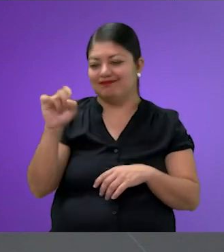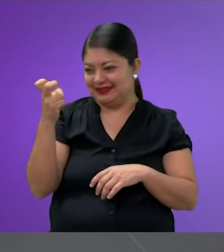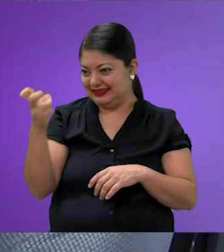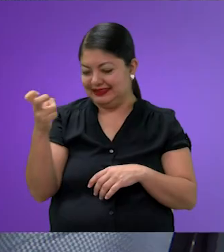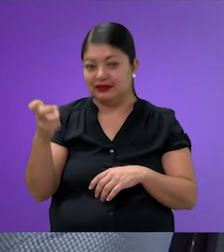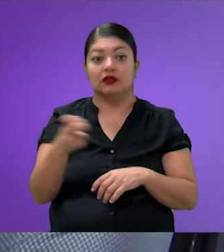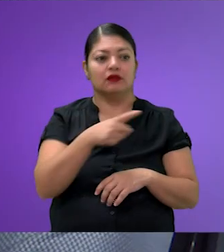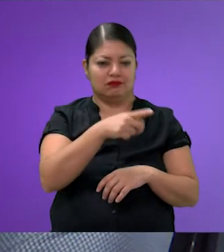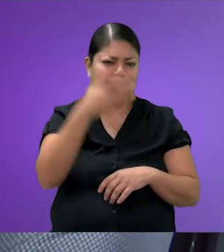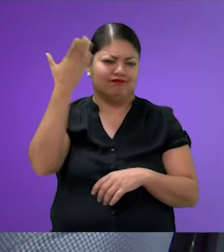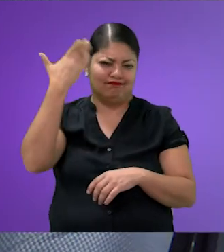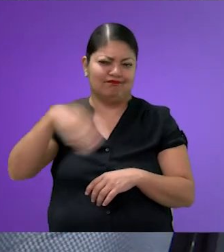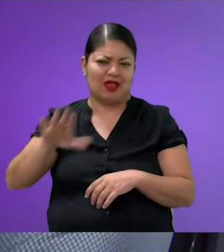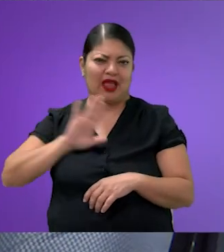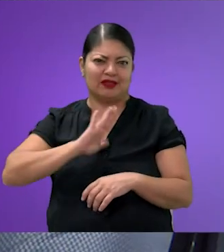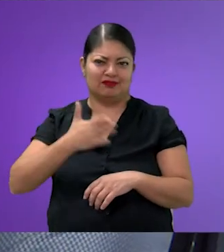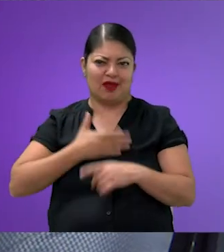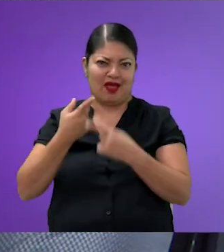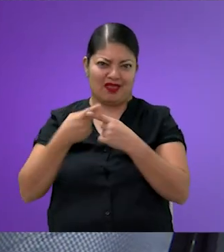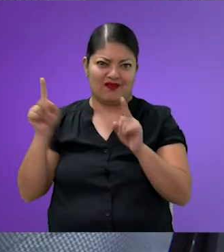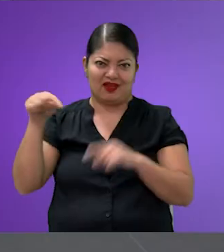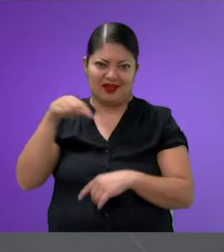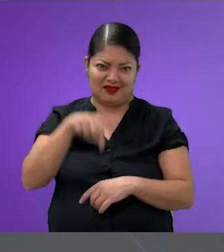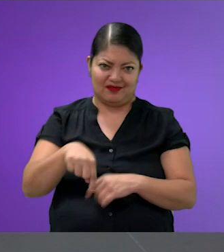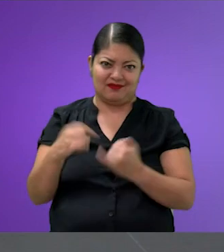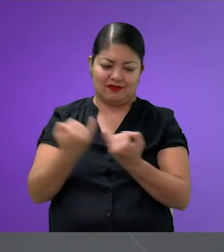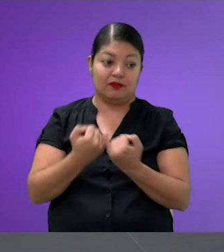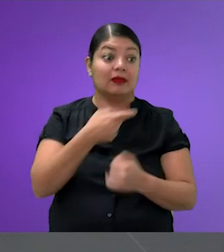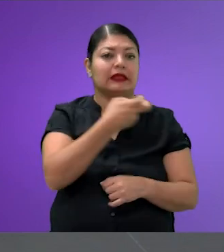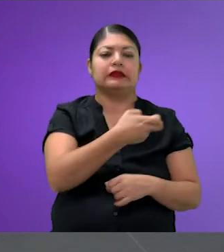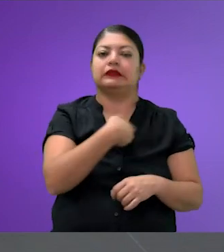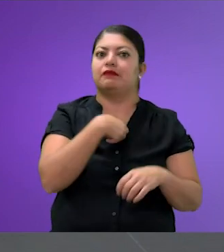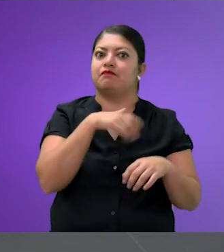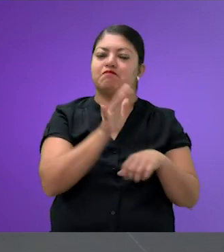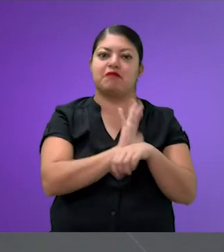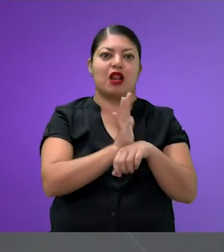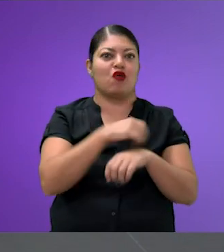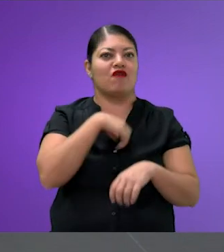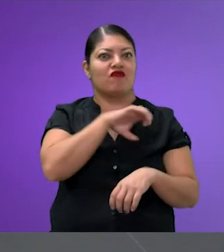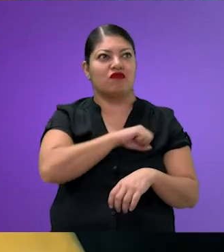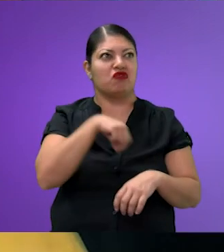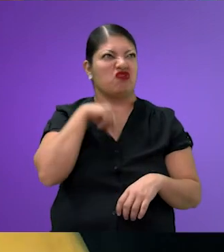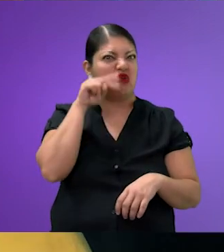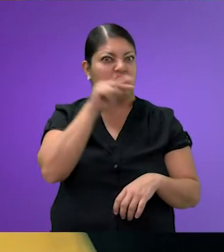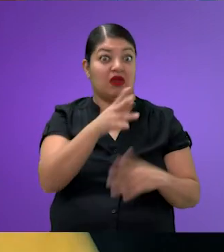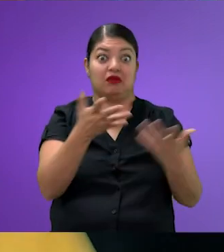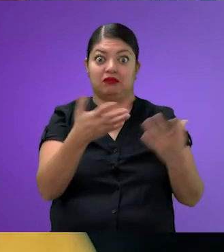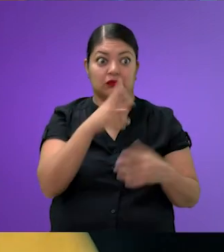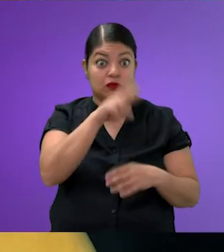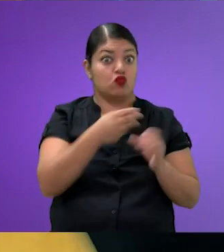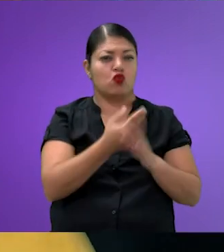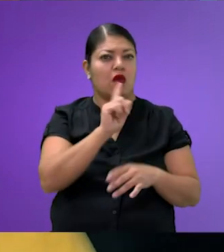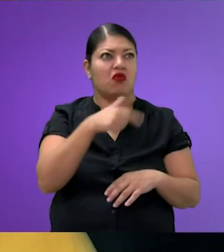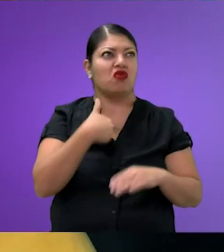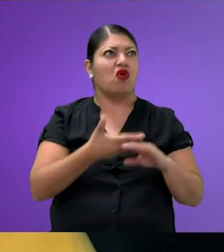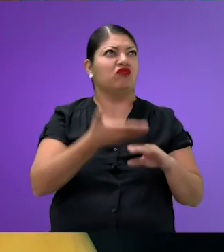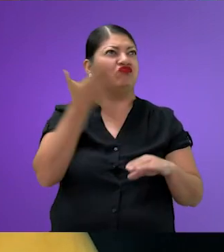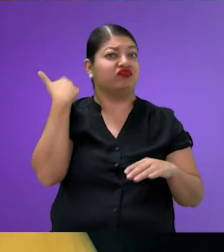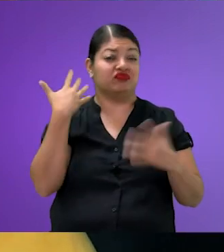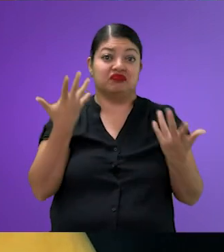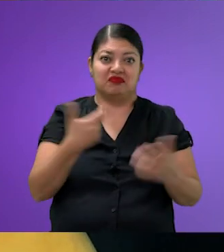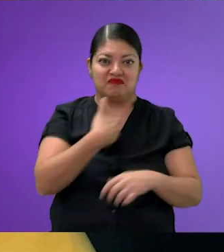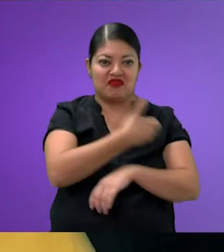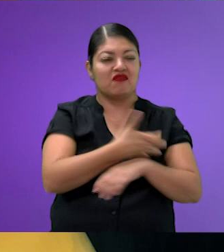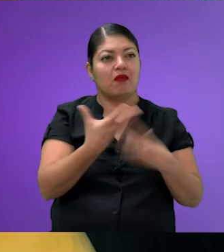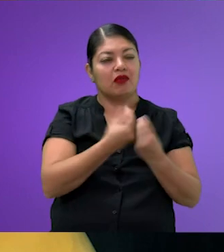en España sean diferentes y aquí también, ¿no? Esa es una de mis películas favoritas. La vi yo creo que hace, no sé, no es nueva. La vi hace algunos años con mi